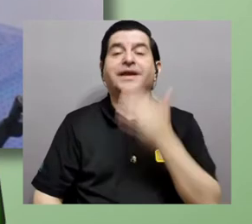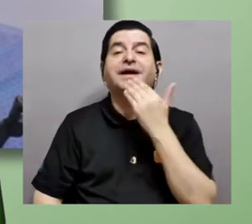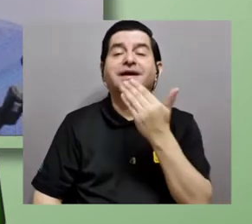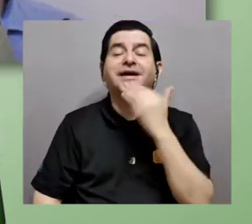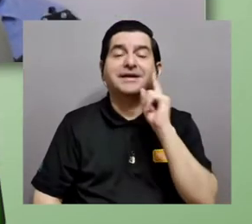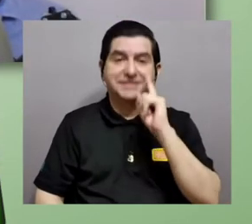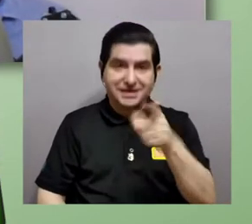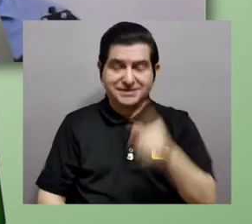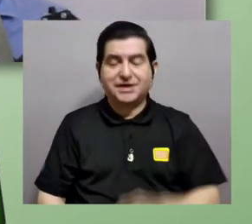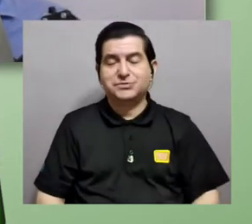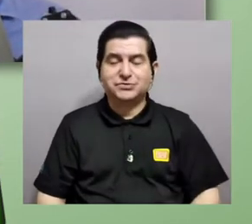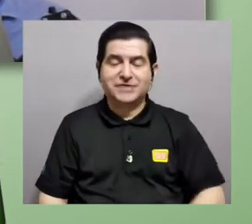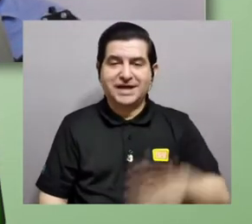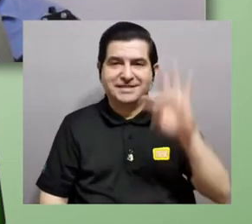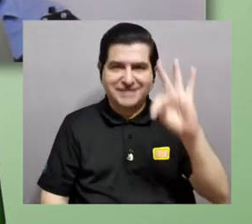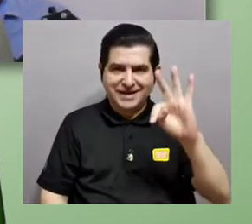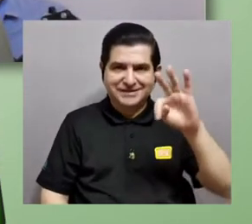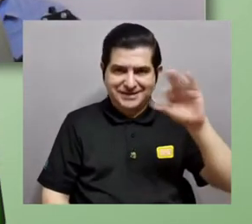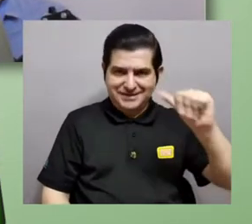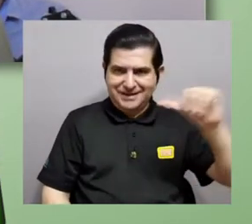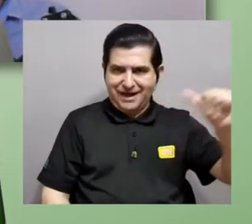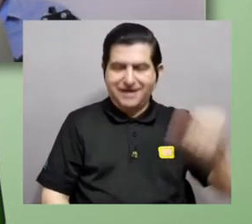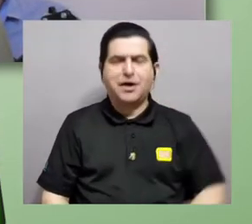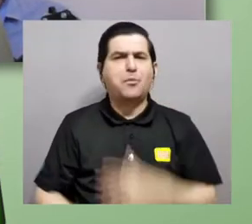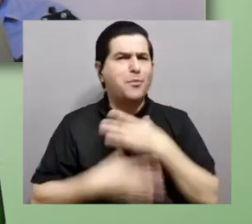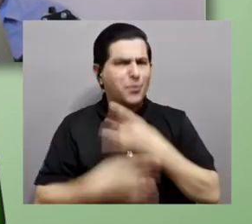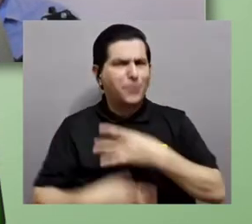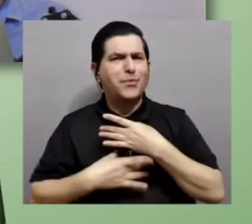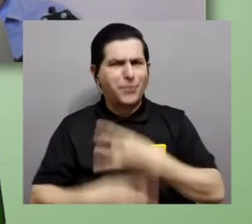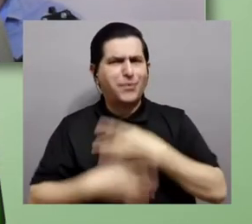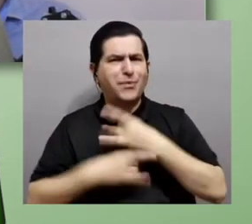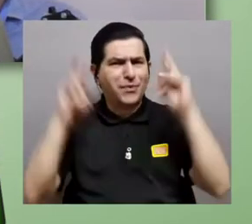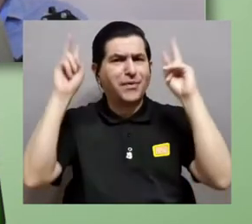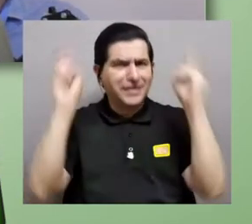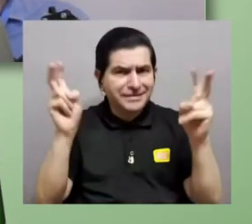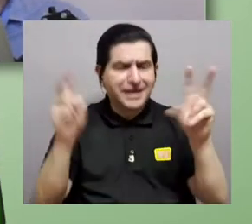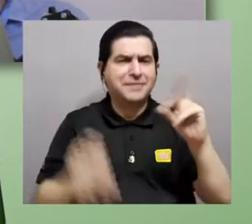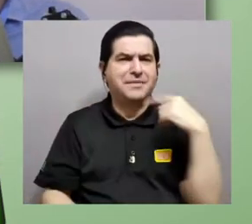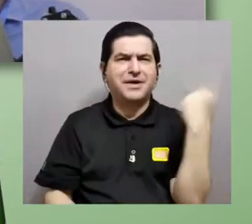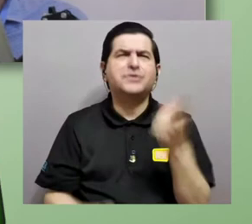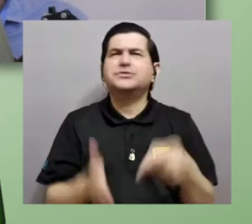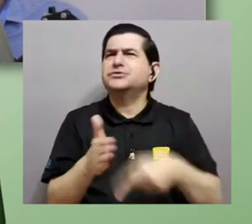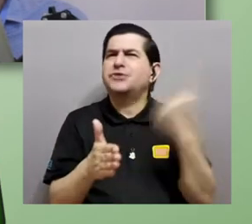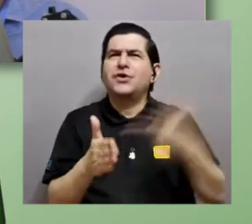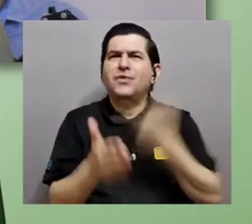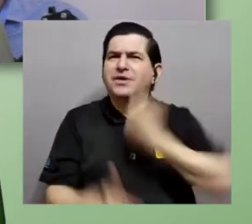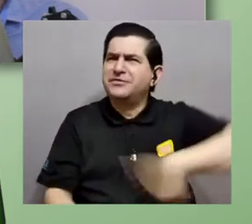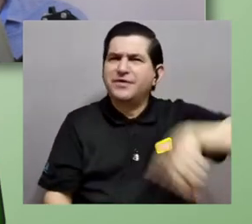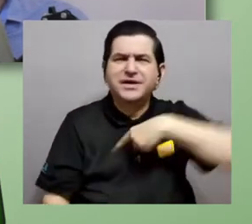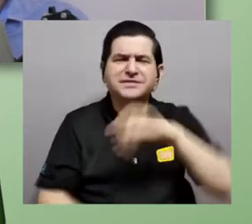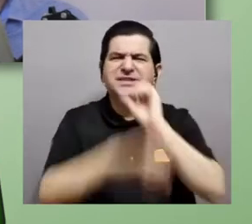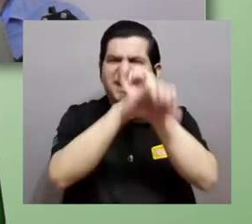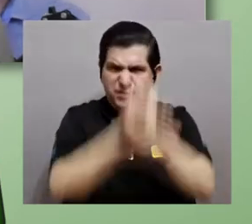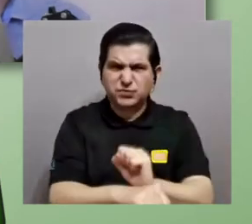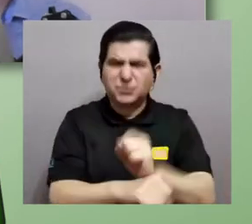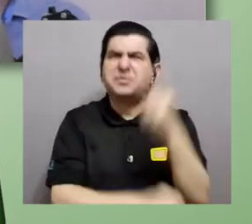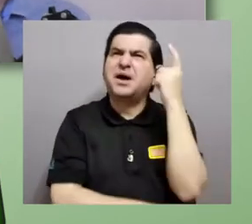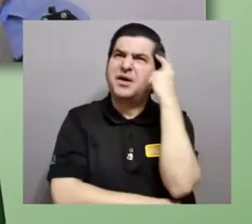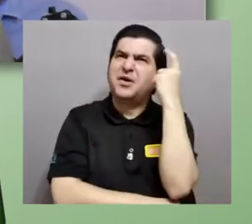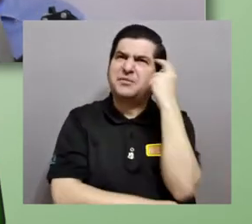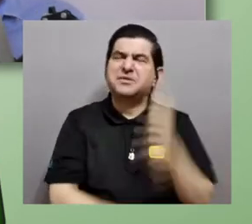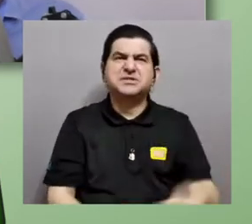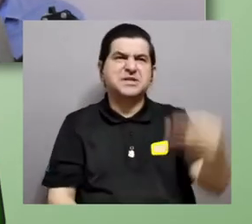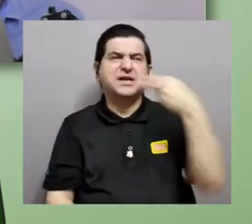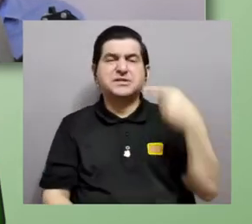Muchas gracias a usted, doña Teresita. Y es súper interesante el tema, no solo porque a veces estamos acostumbrados a